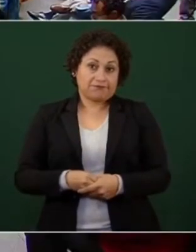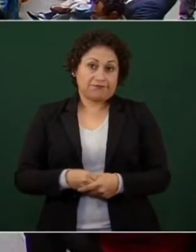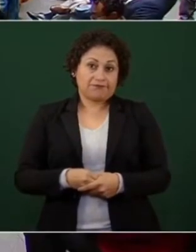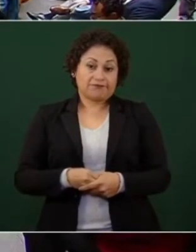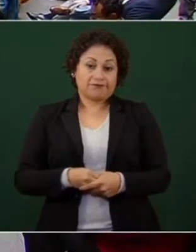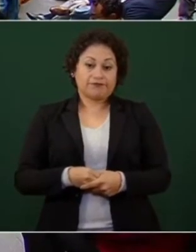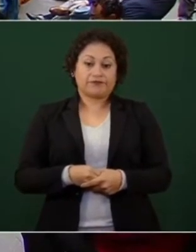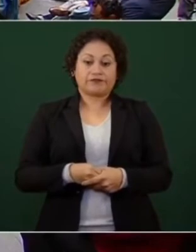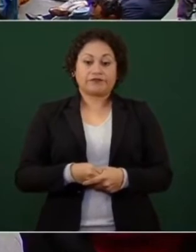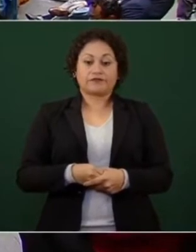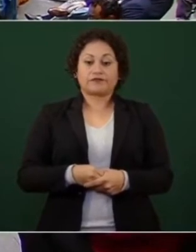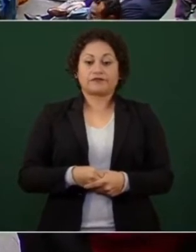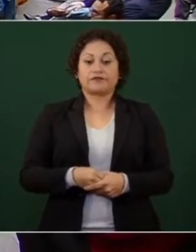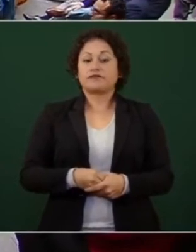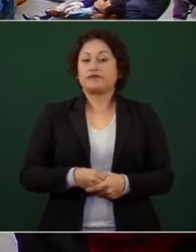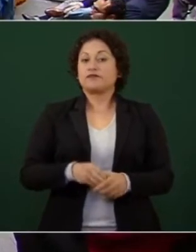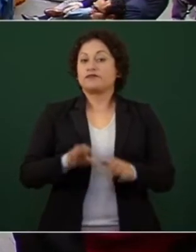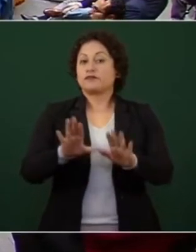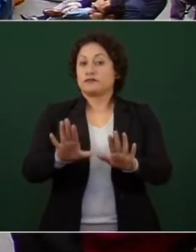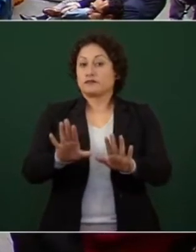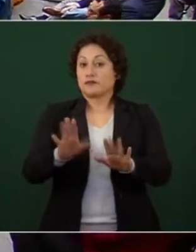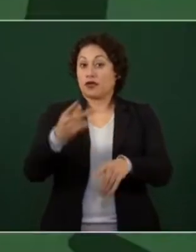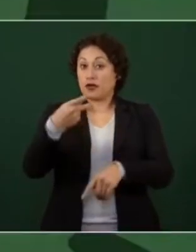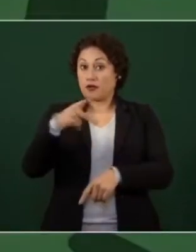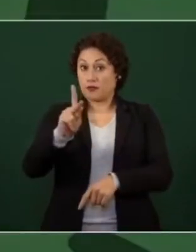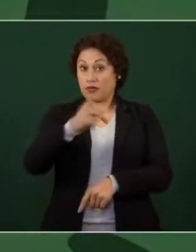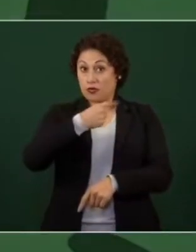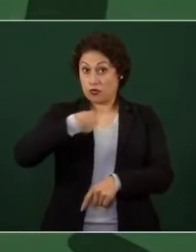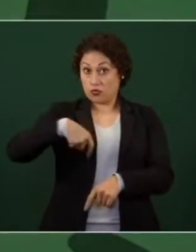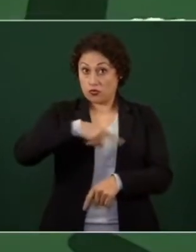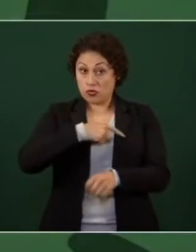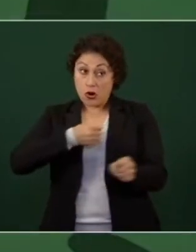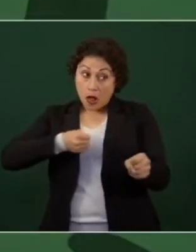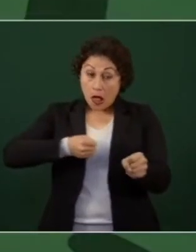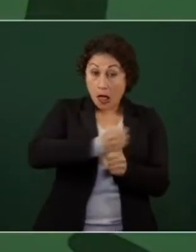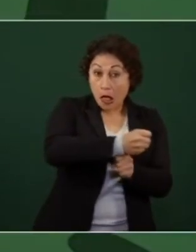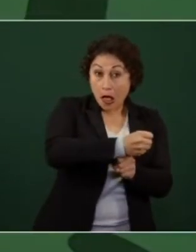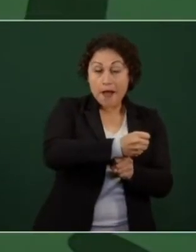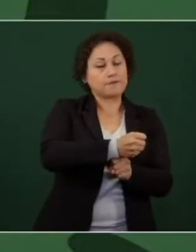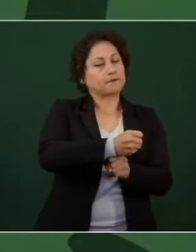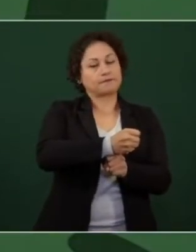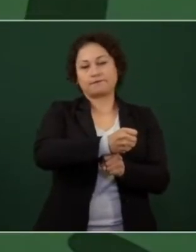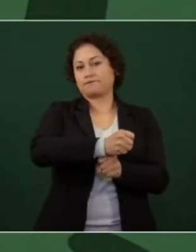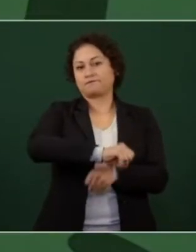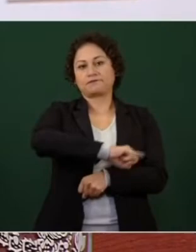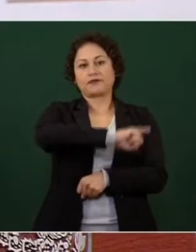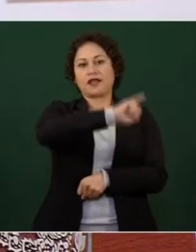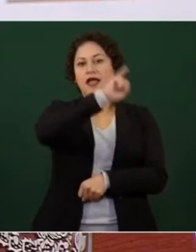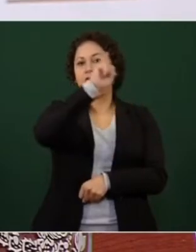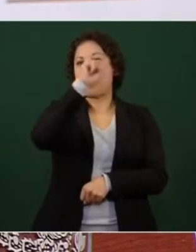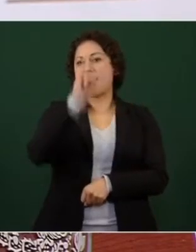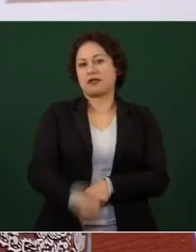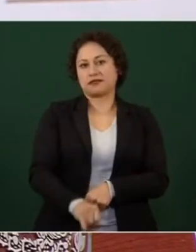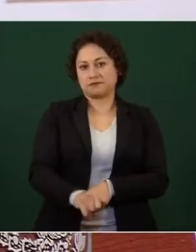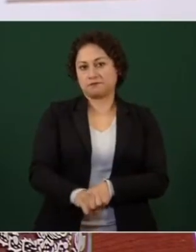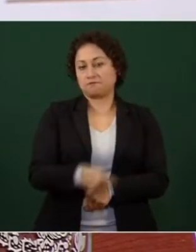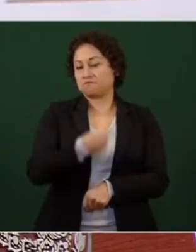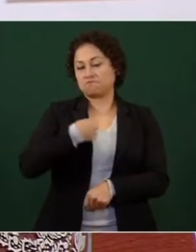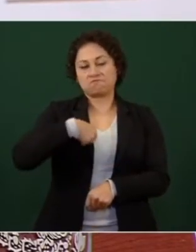nosotros no vamos nunca a torturar a nadie